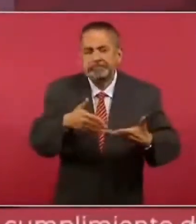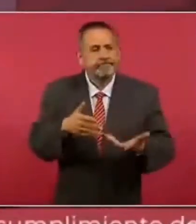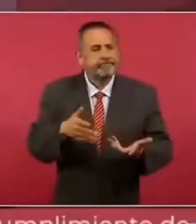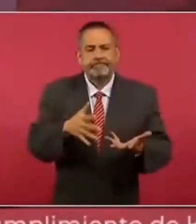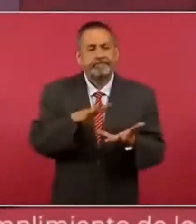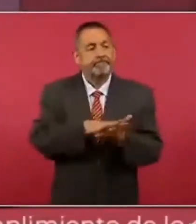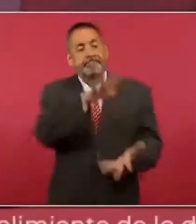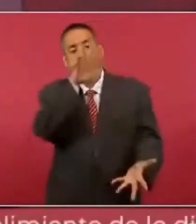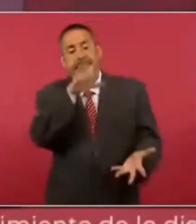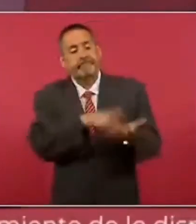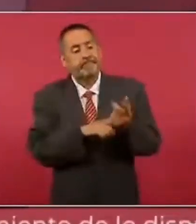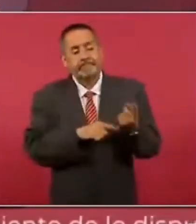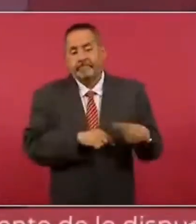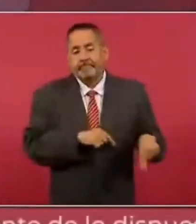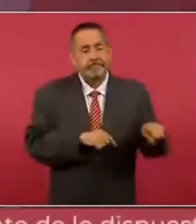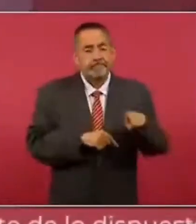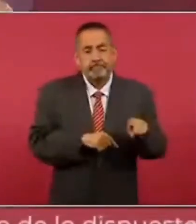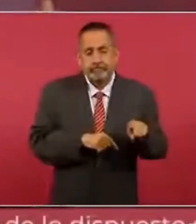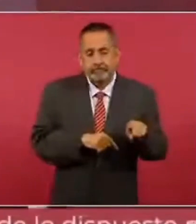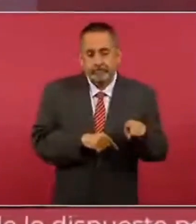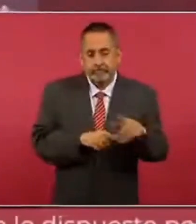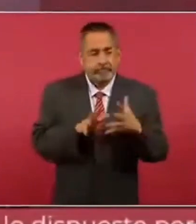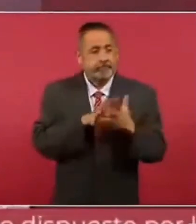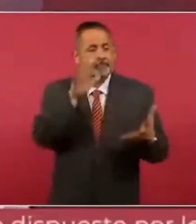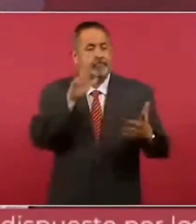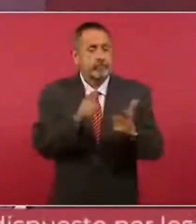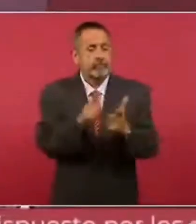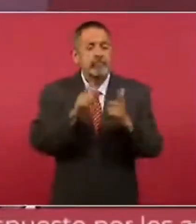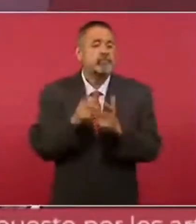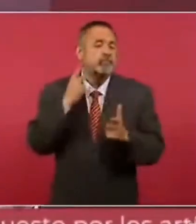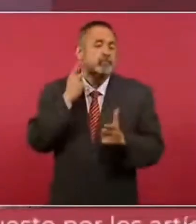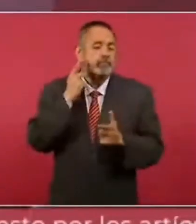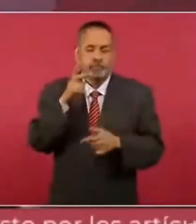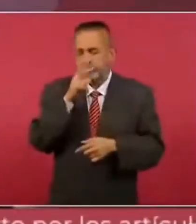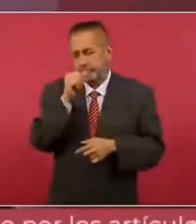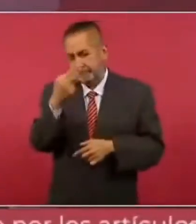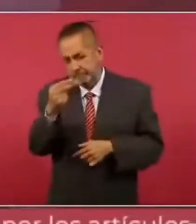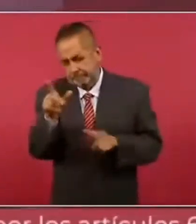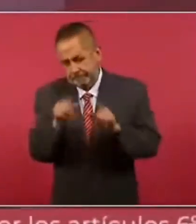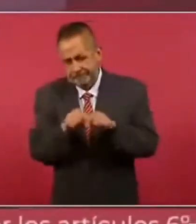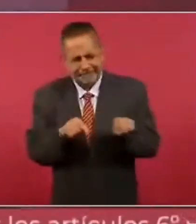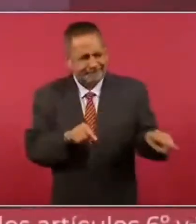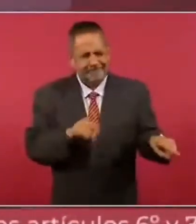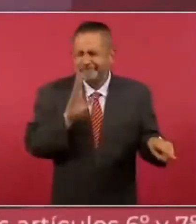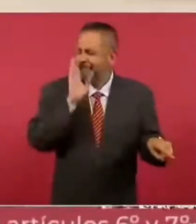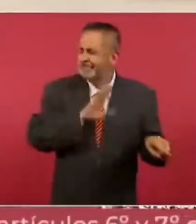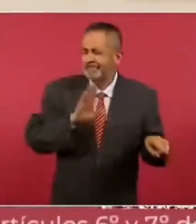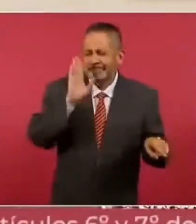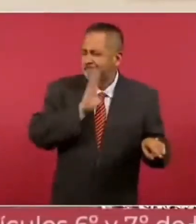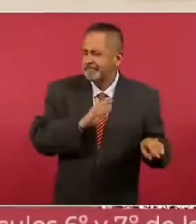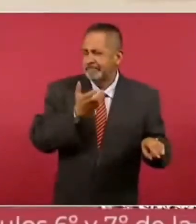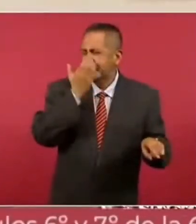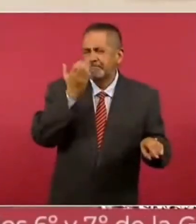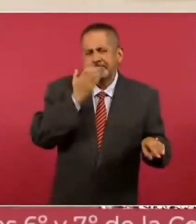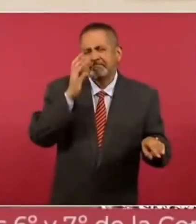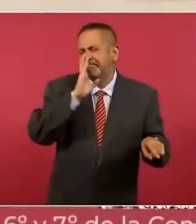de partidos que no voy aquí a mencionar, muy mal acostumbrados